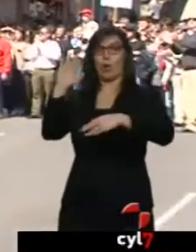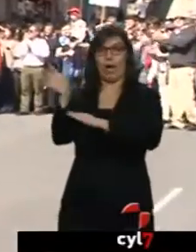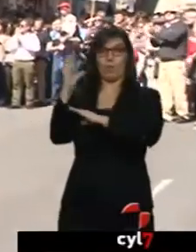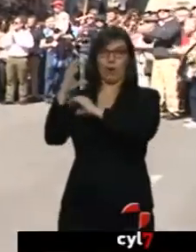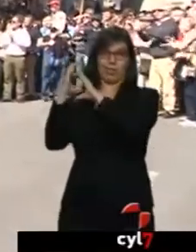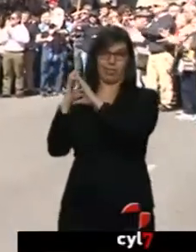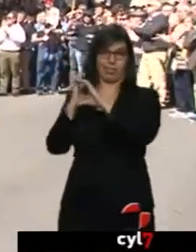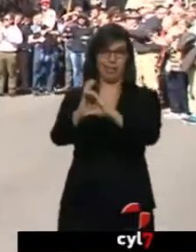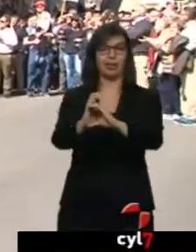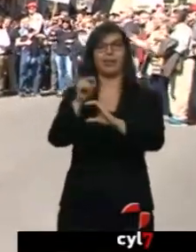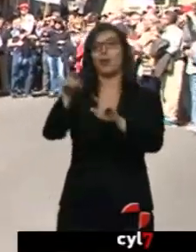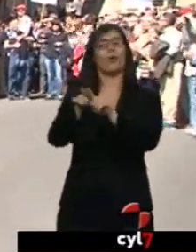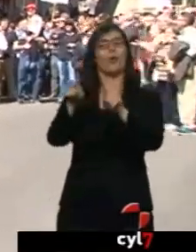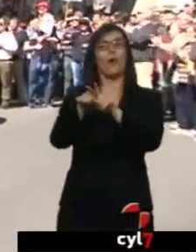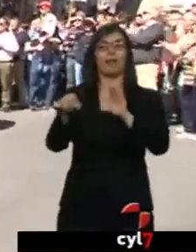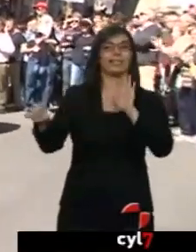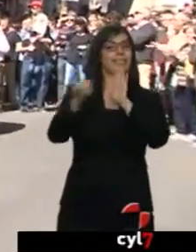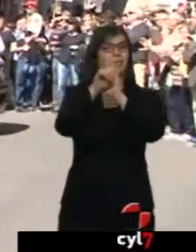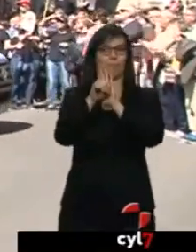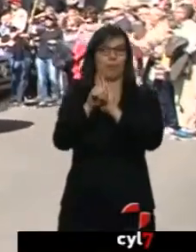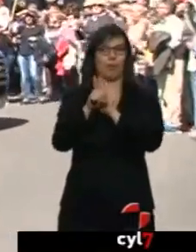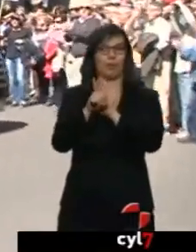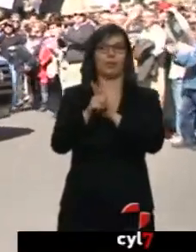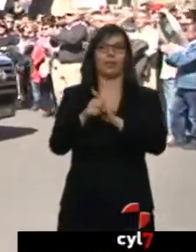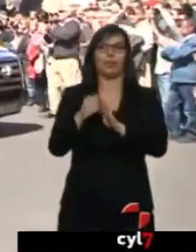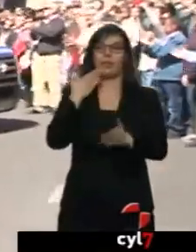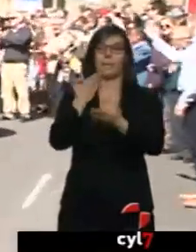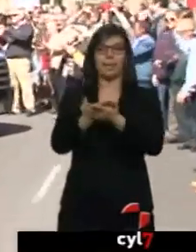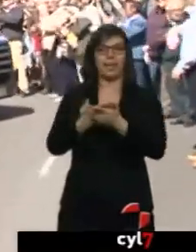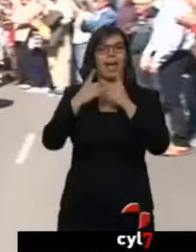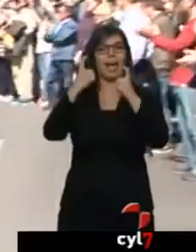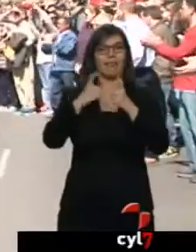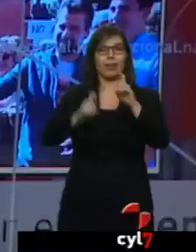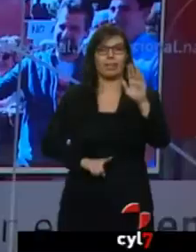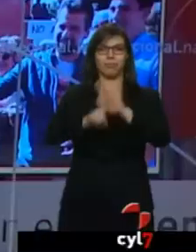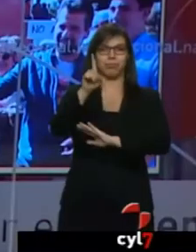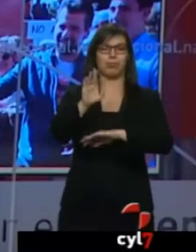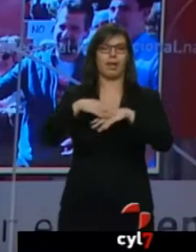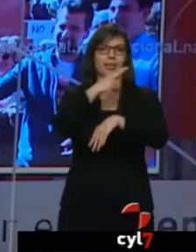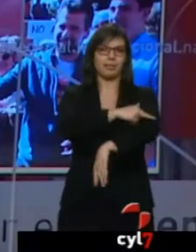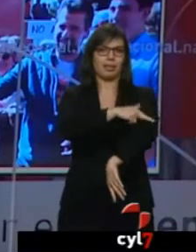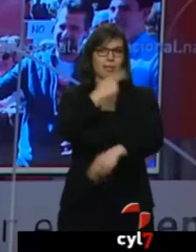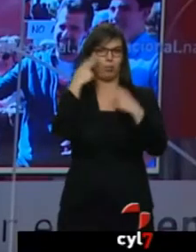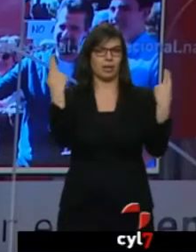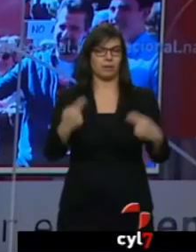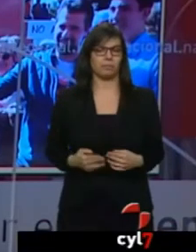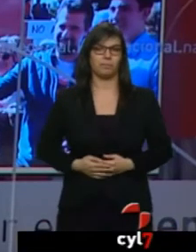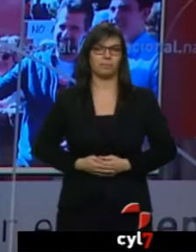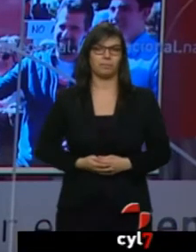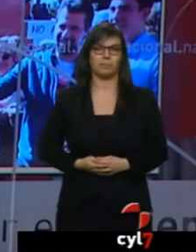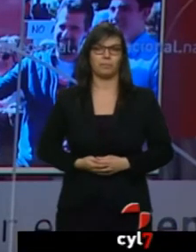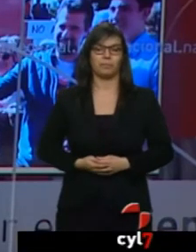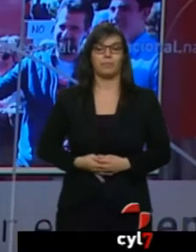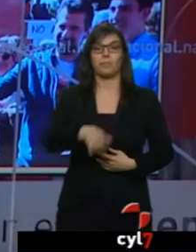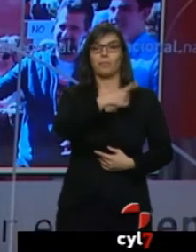...un símbolo de la concentración... ...que pide paso a la sanidad pública en la comarca. A esas voces se ha sumado la del